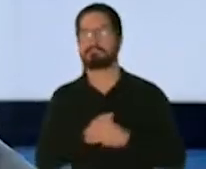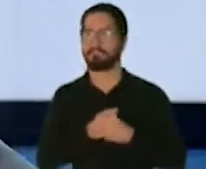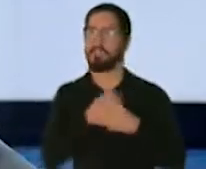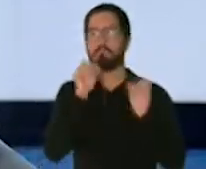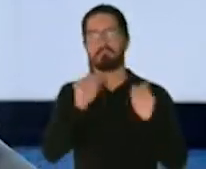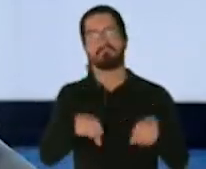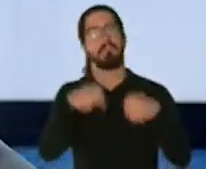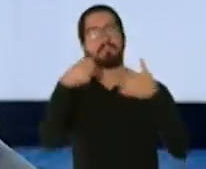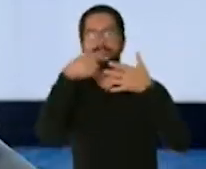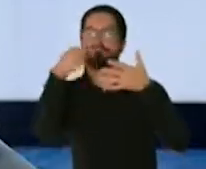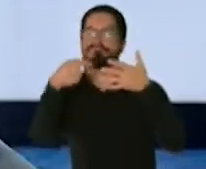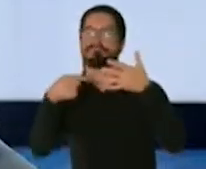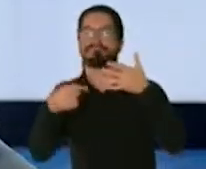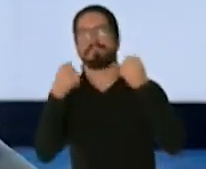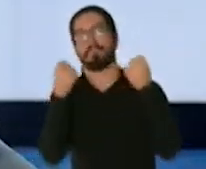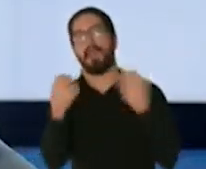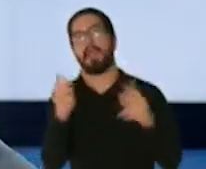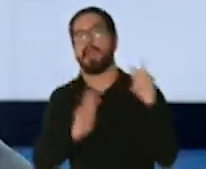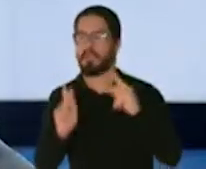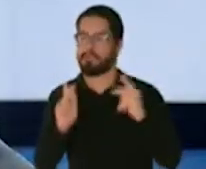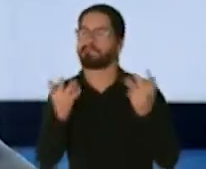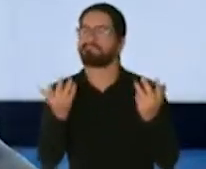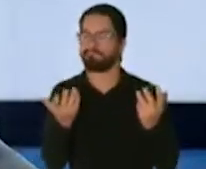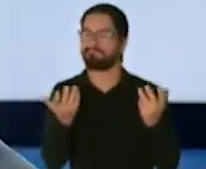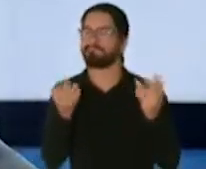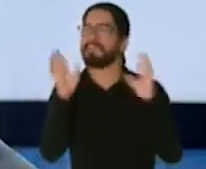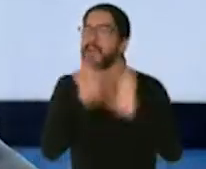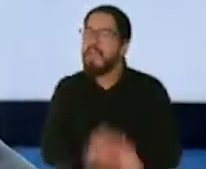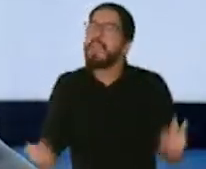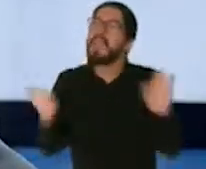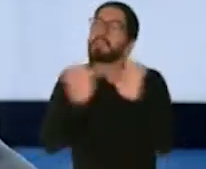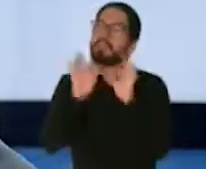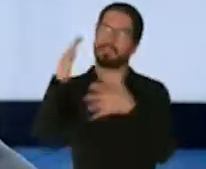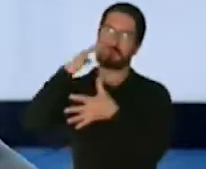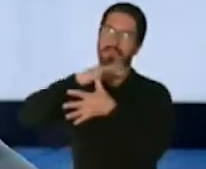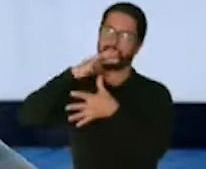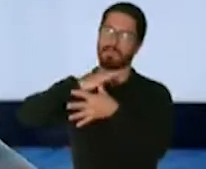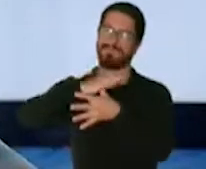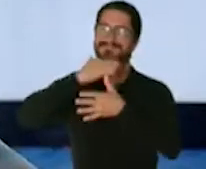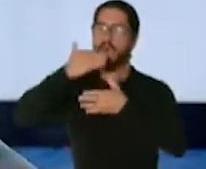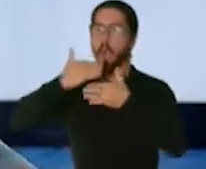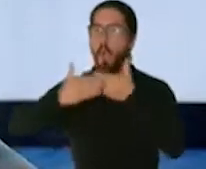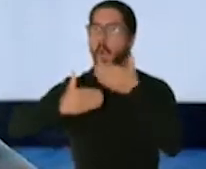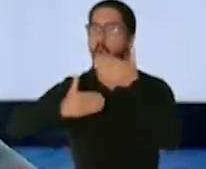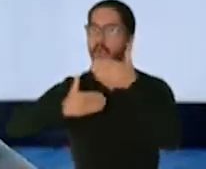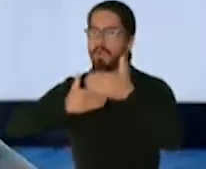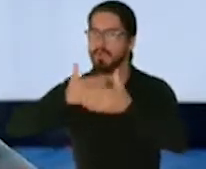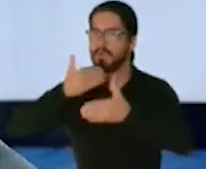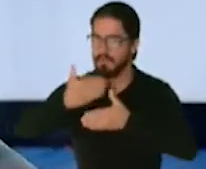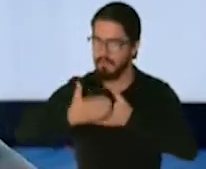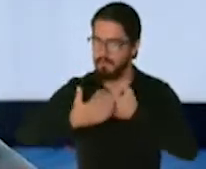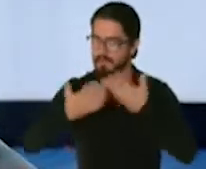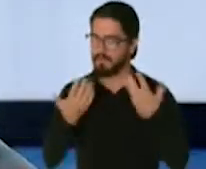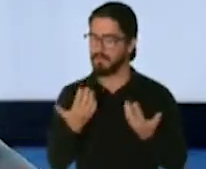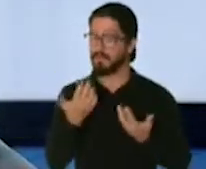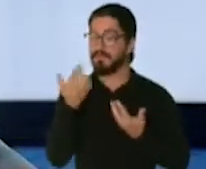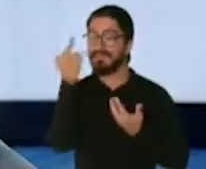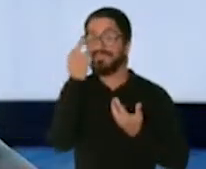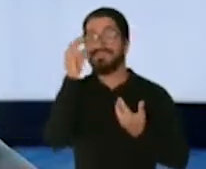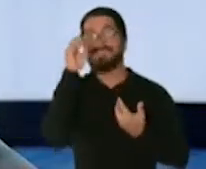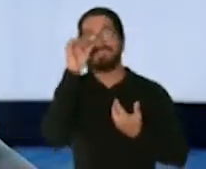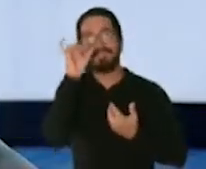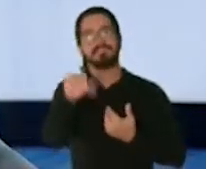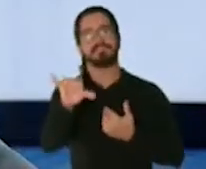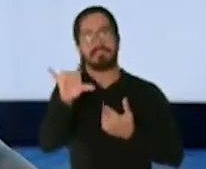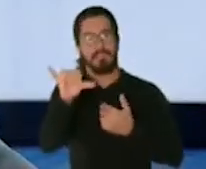seguir. Lo importante es que haya orden, por eso esa intervención de la Guardia Nacional es indispensable,